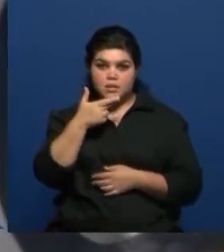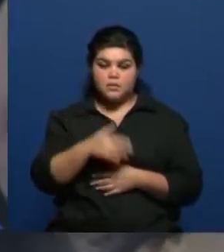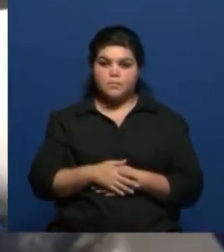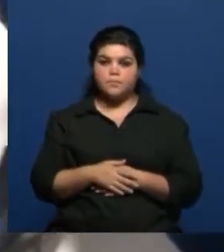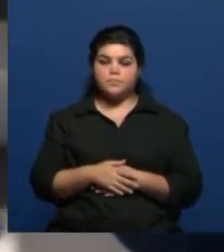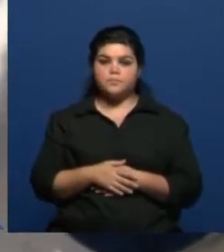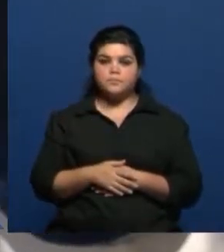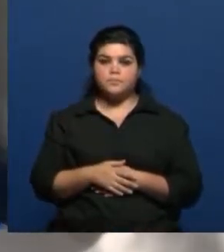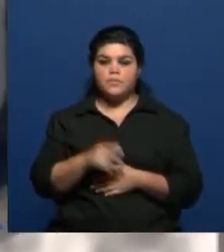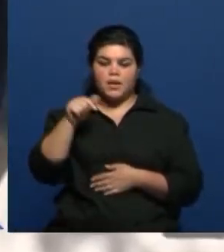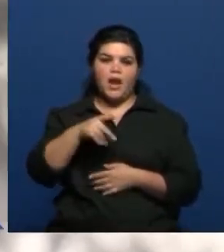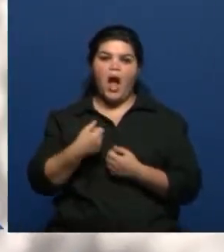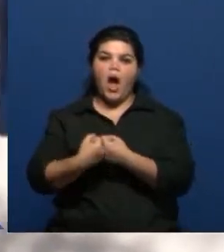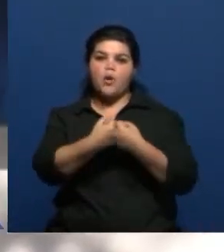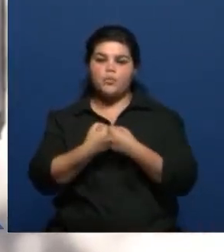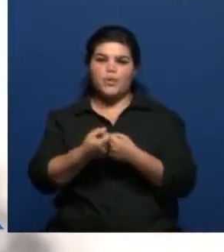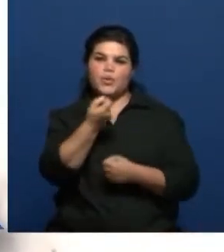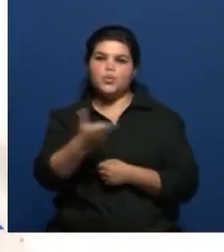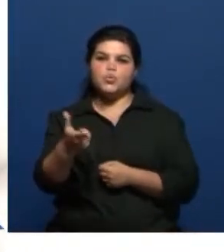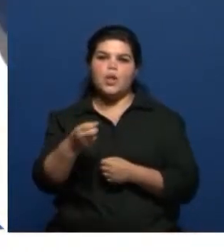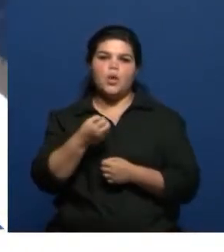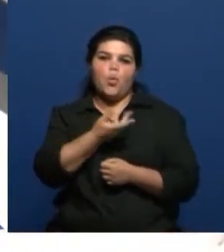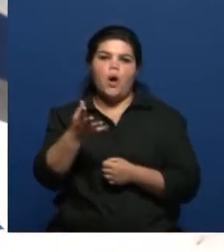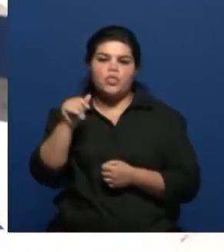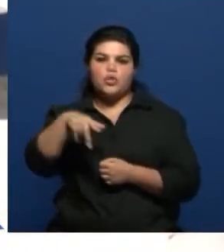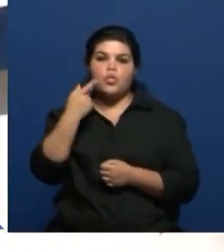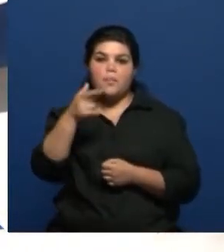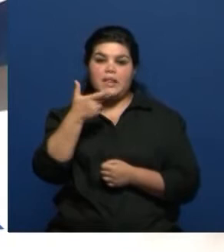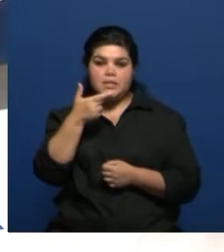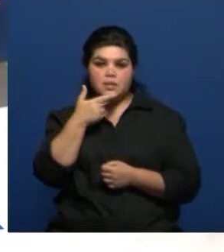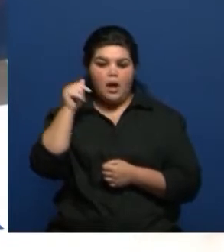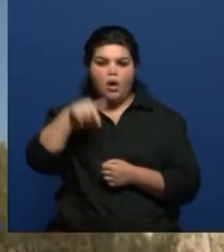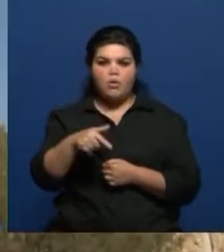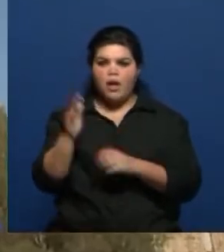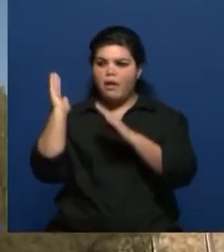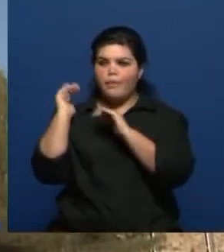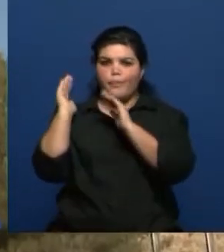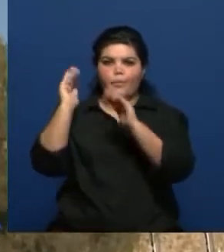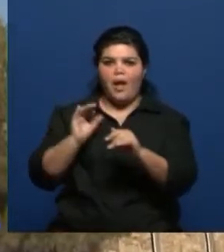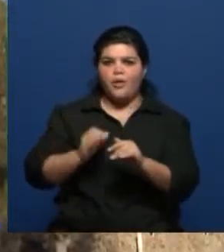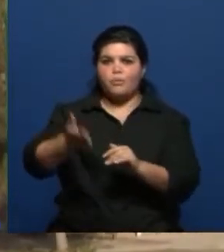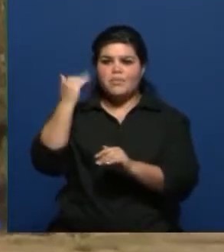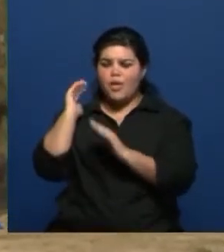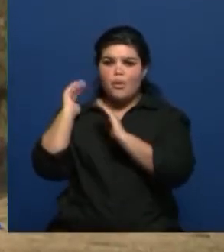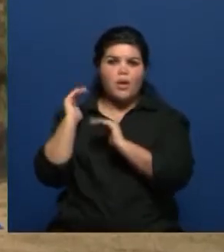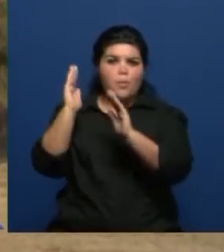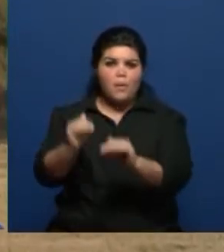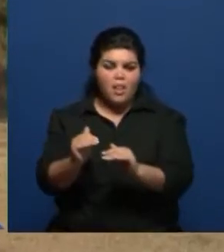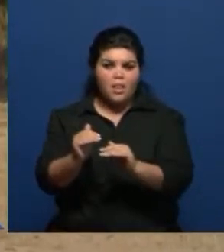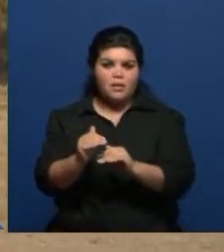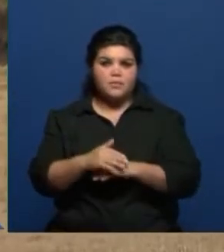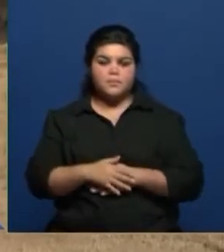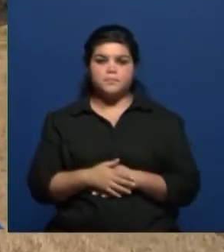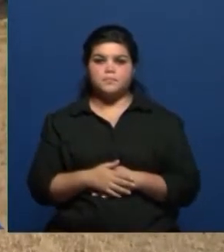o sea la pauta salarial para este 2017, y estamos en la misma situación que el año pasado que paritábamos en junio.